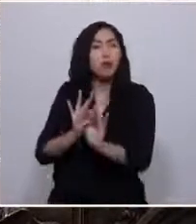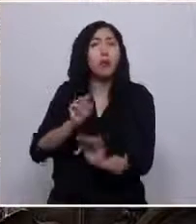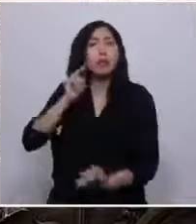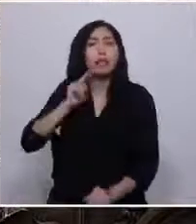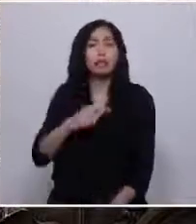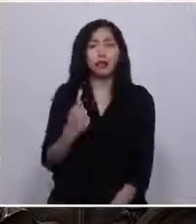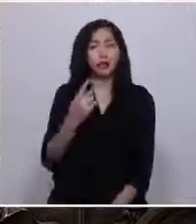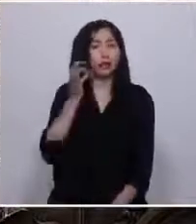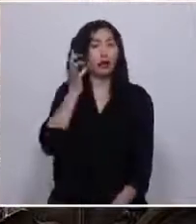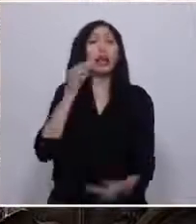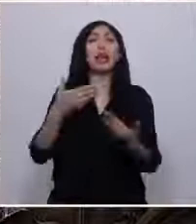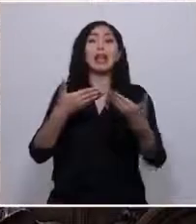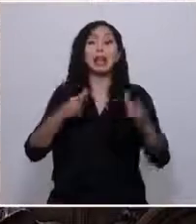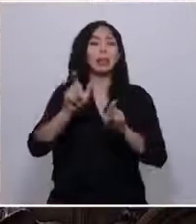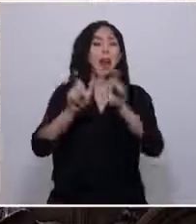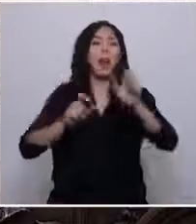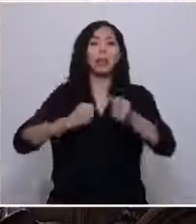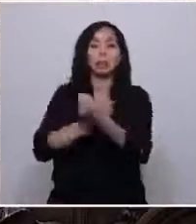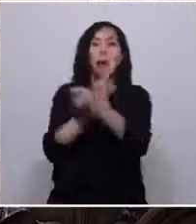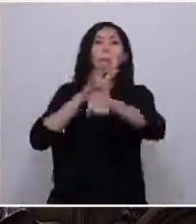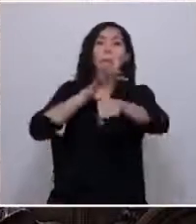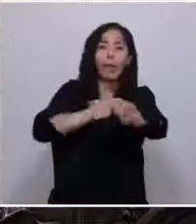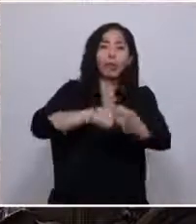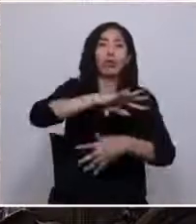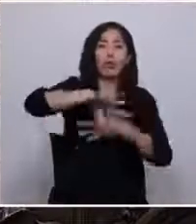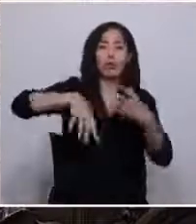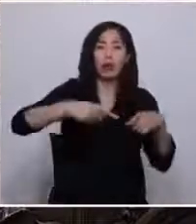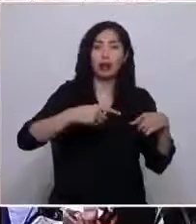libertad a los presos y las presas de la revuelta.